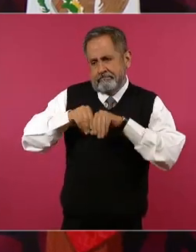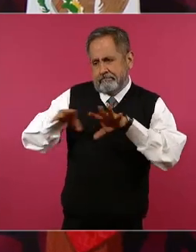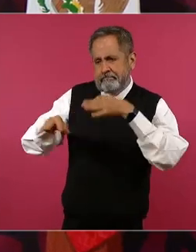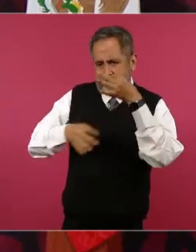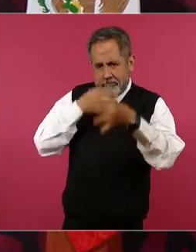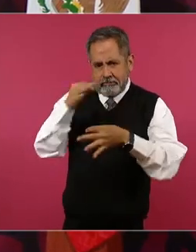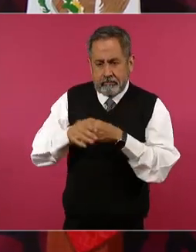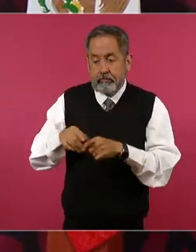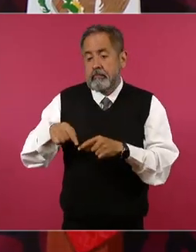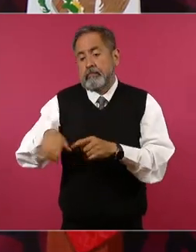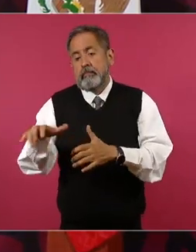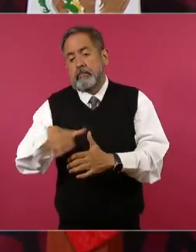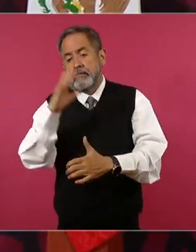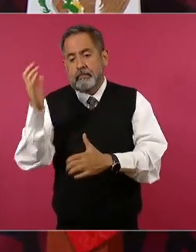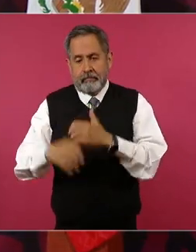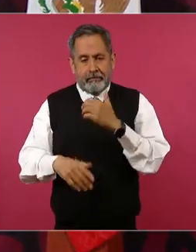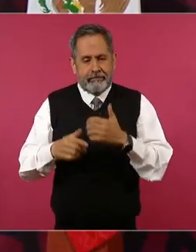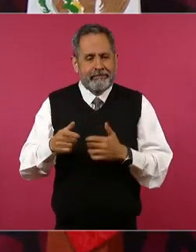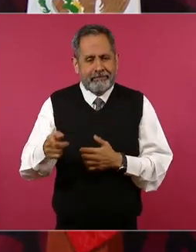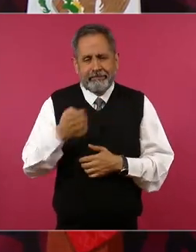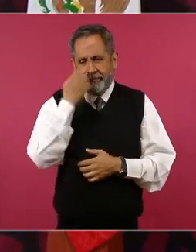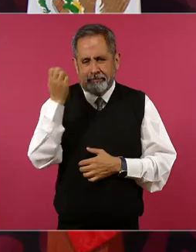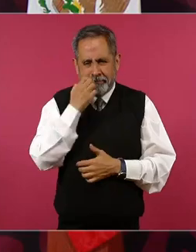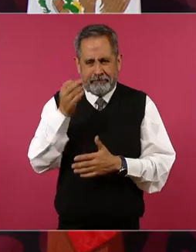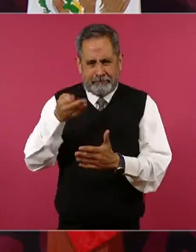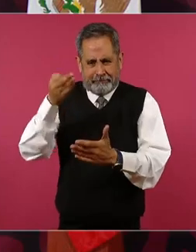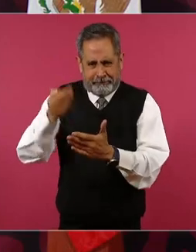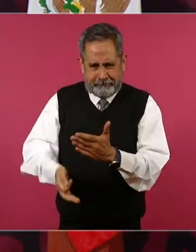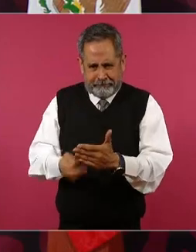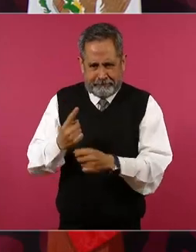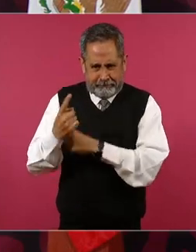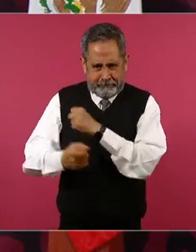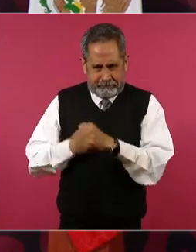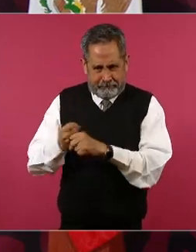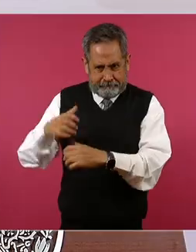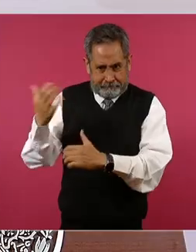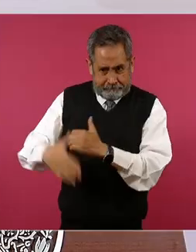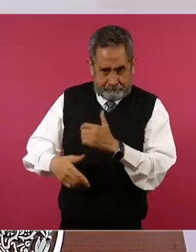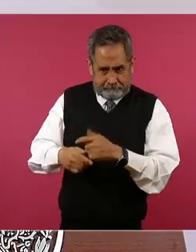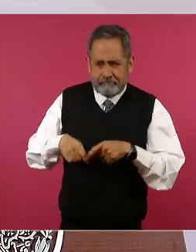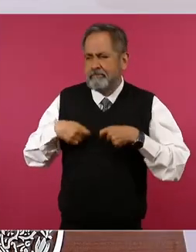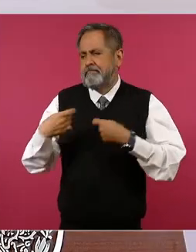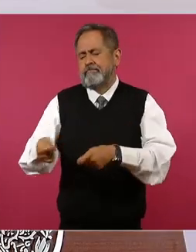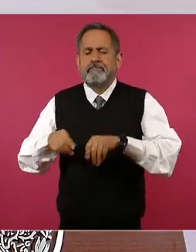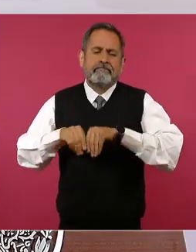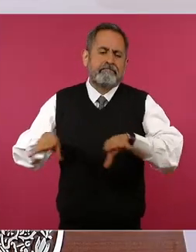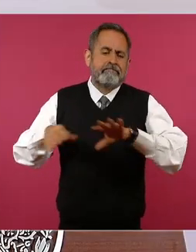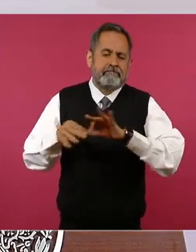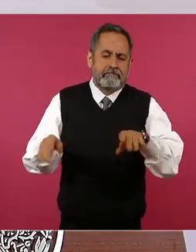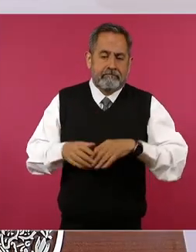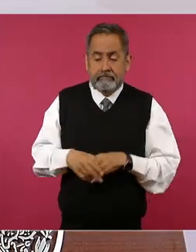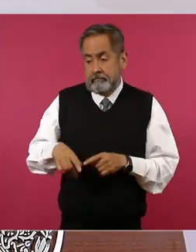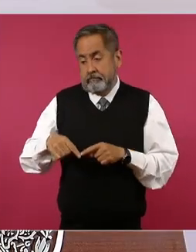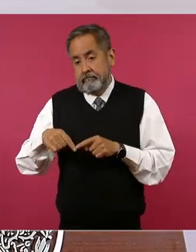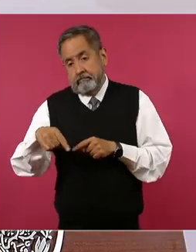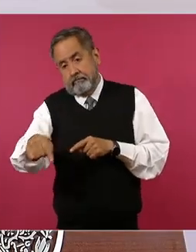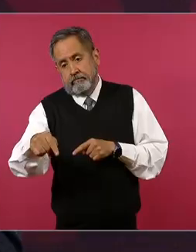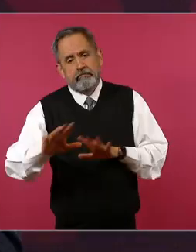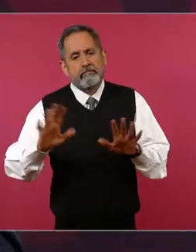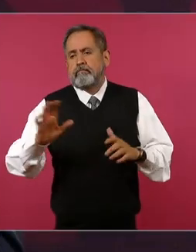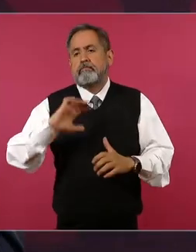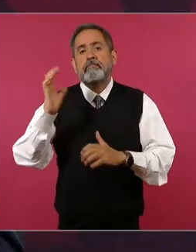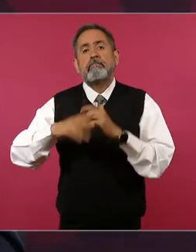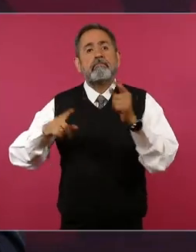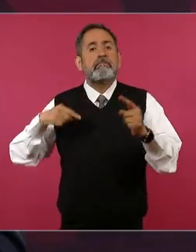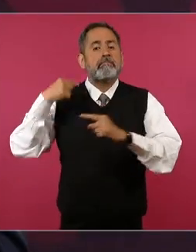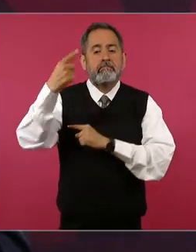el ciclo escolar ya terminó y este y ya pues es el último ciclo escolar porque ya